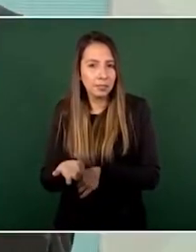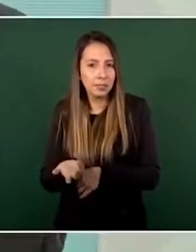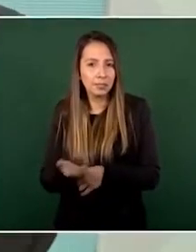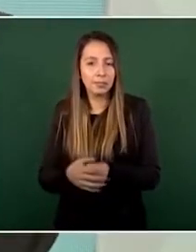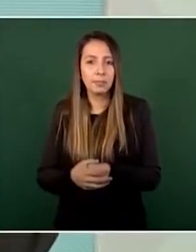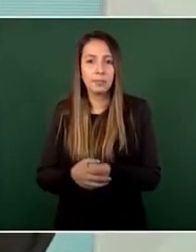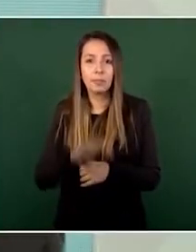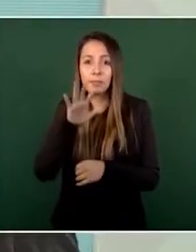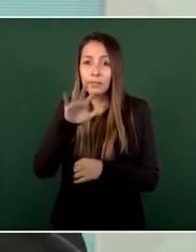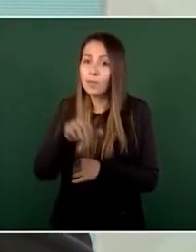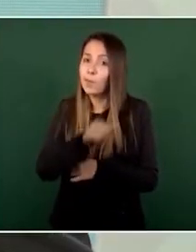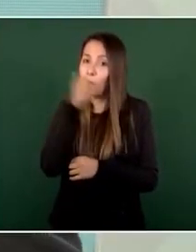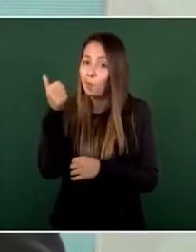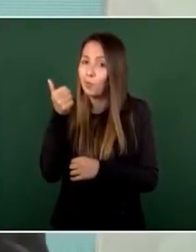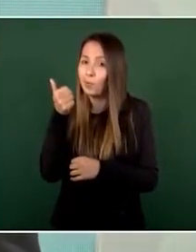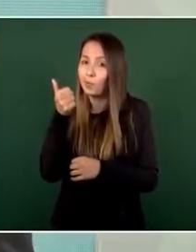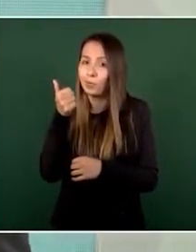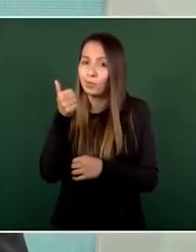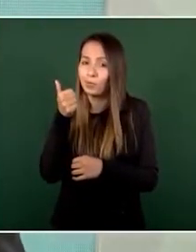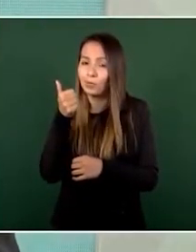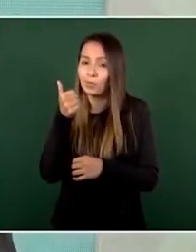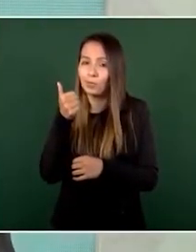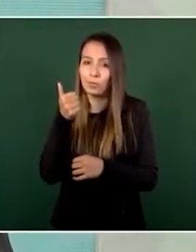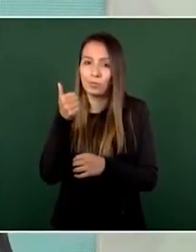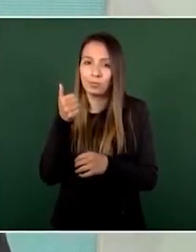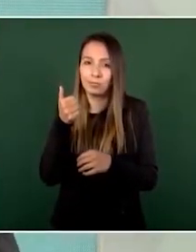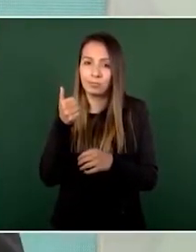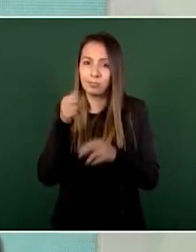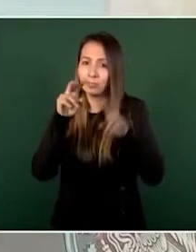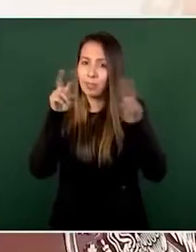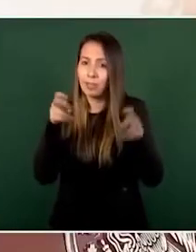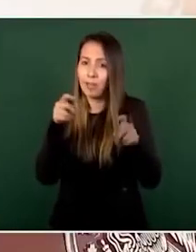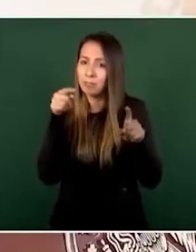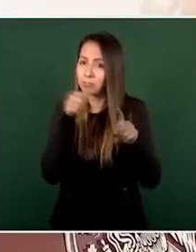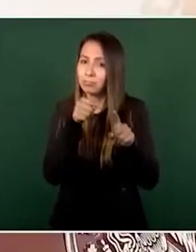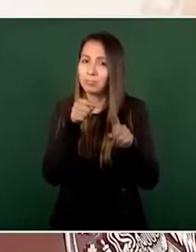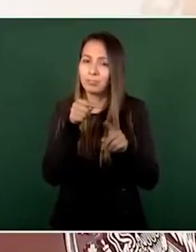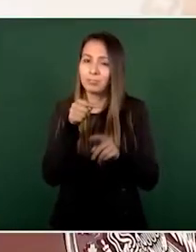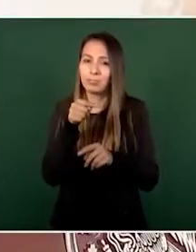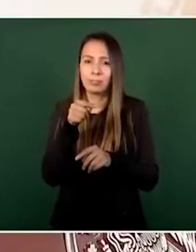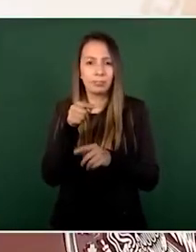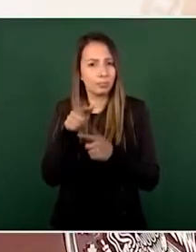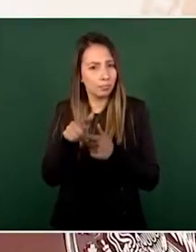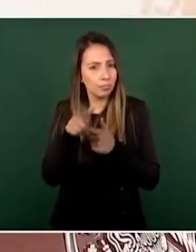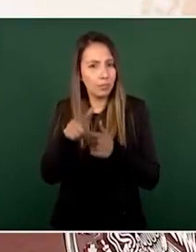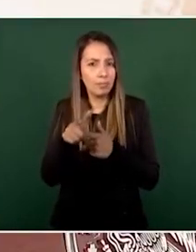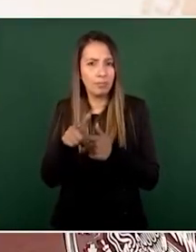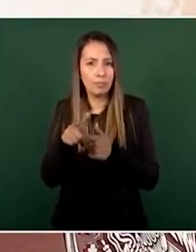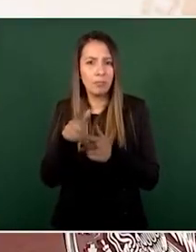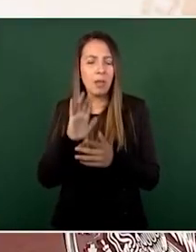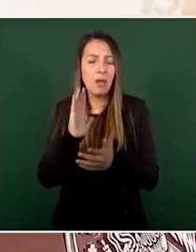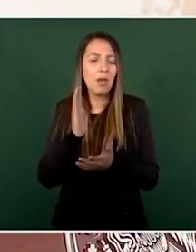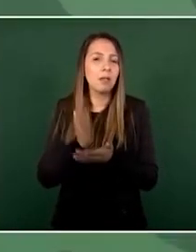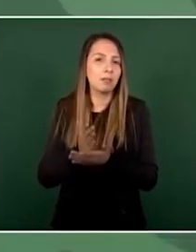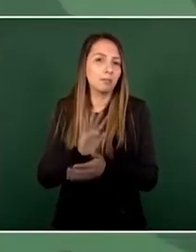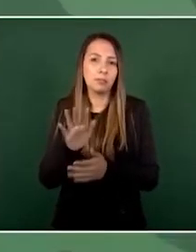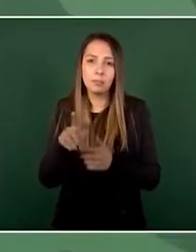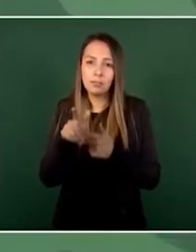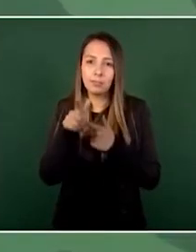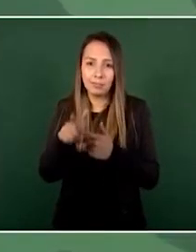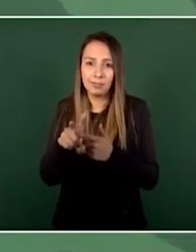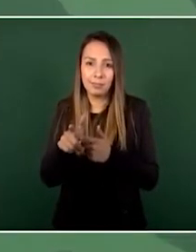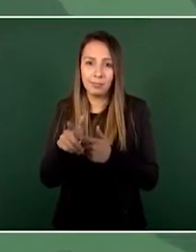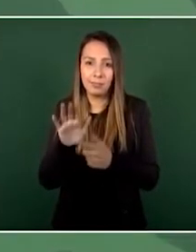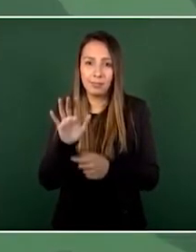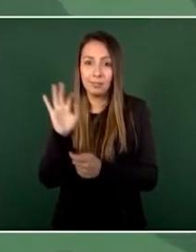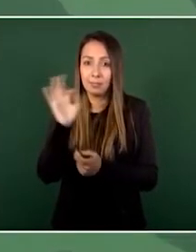hay otro asunto que no vamos a dejar de tratar y si es